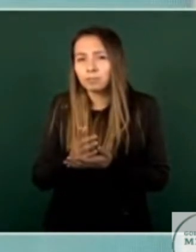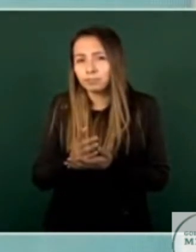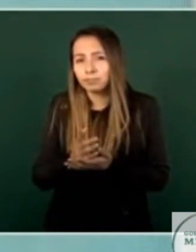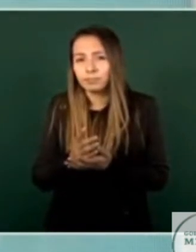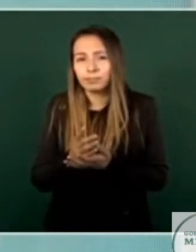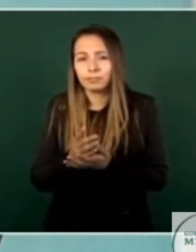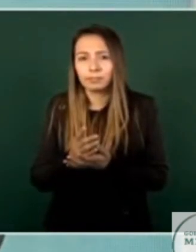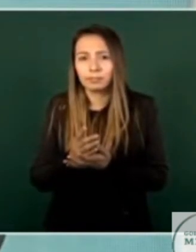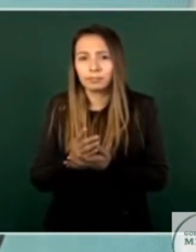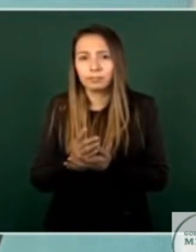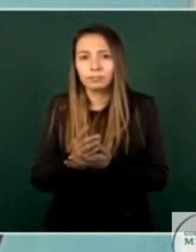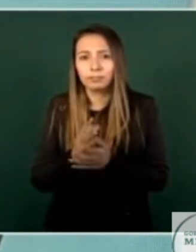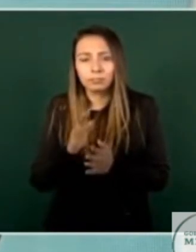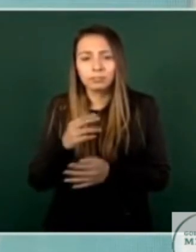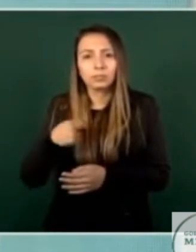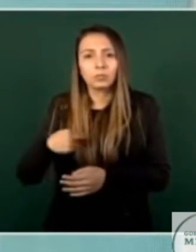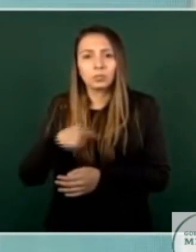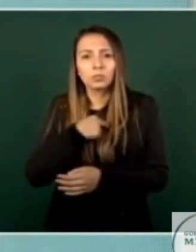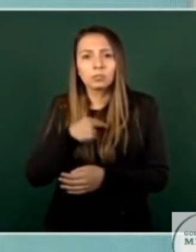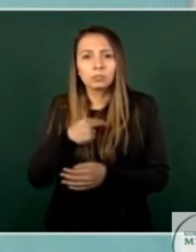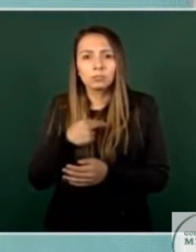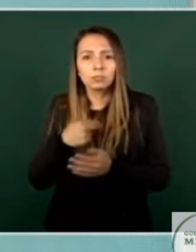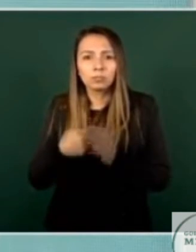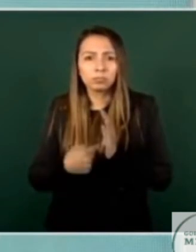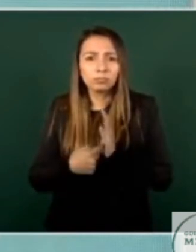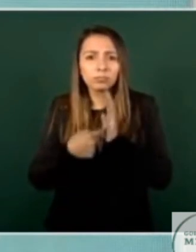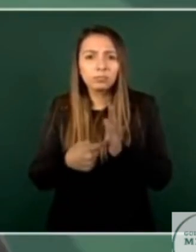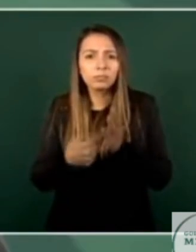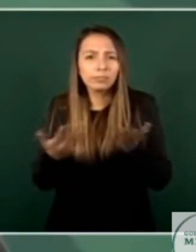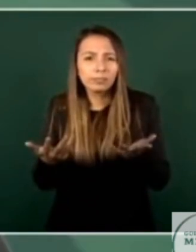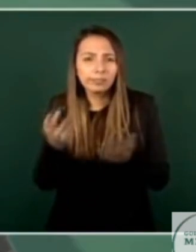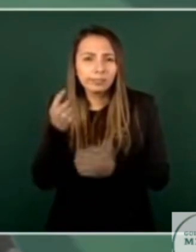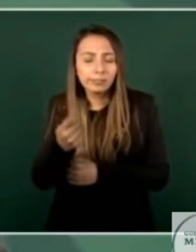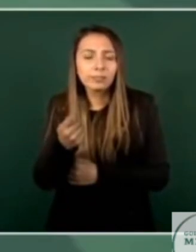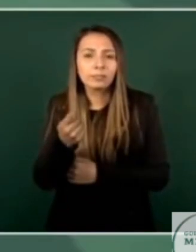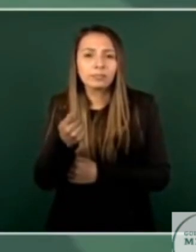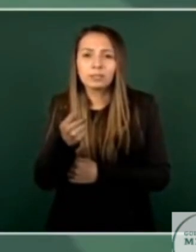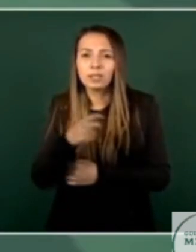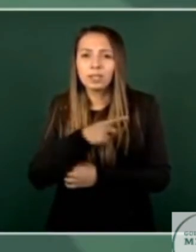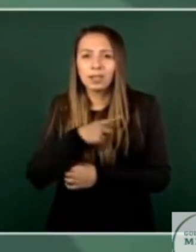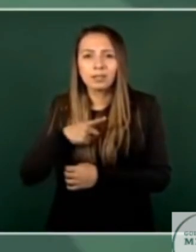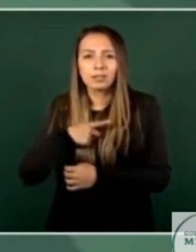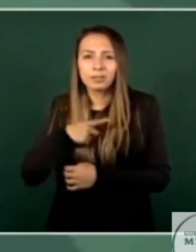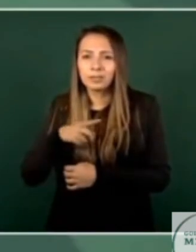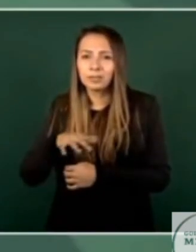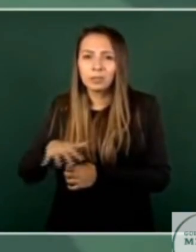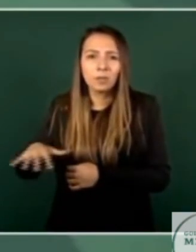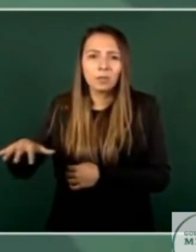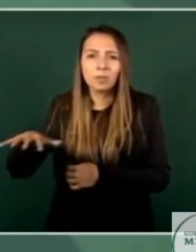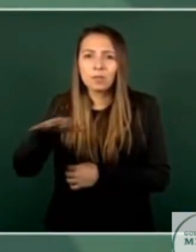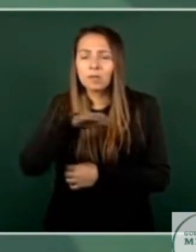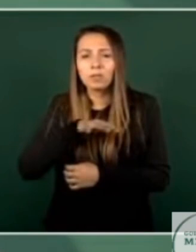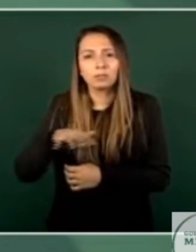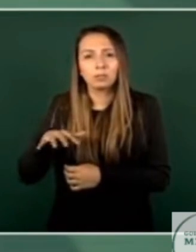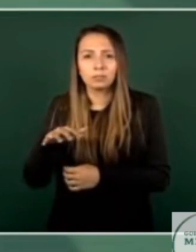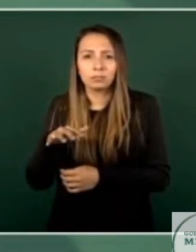que estamos planteando es que todos debemos de